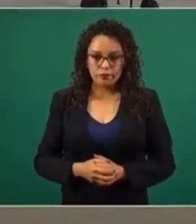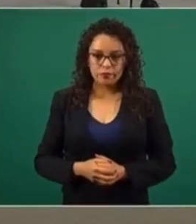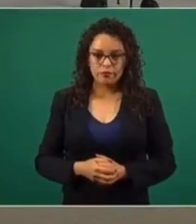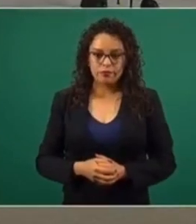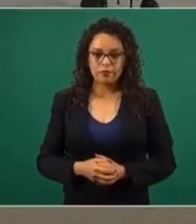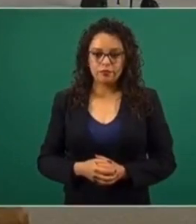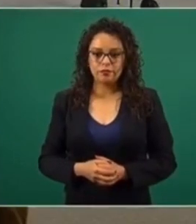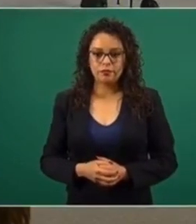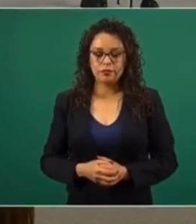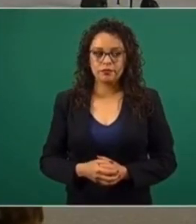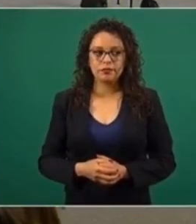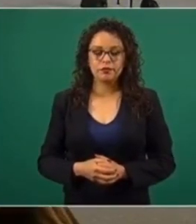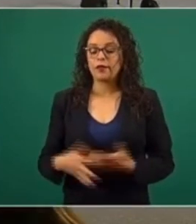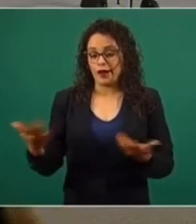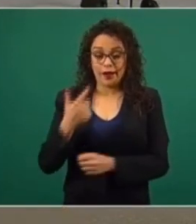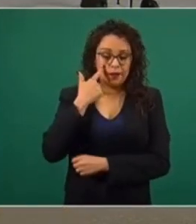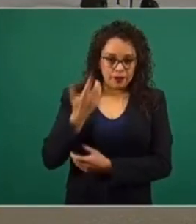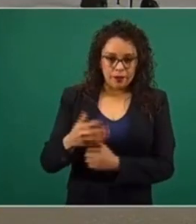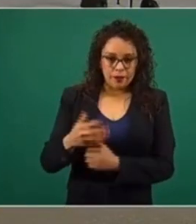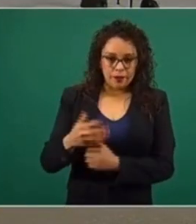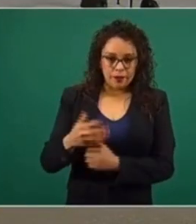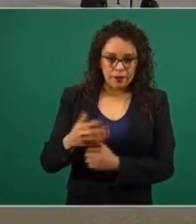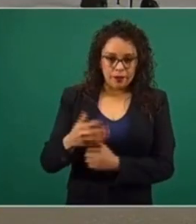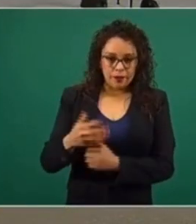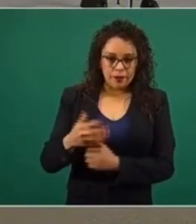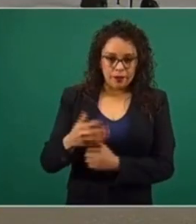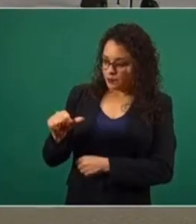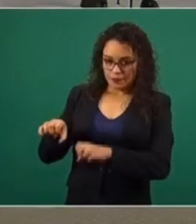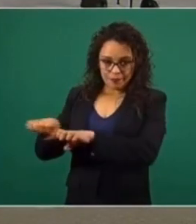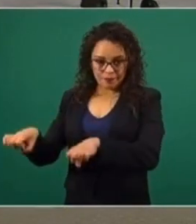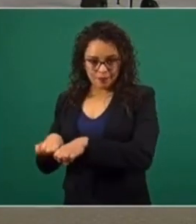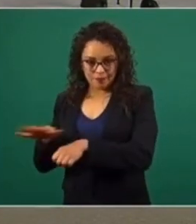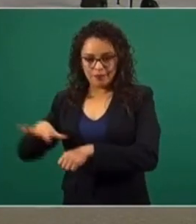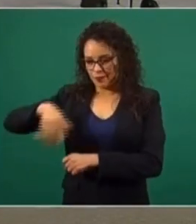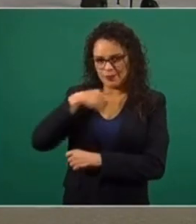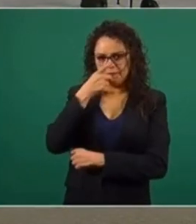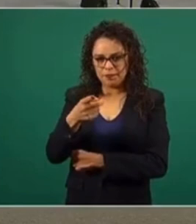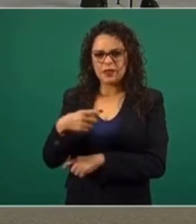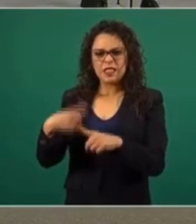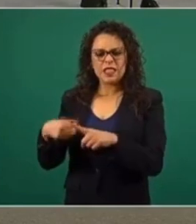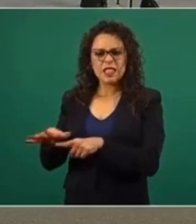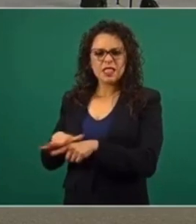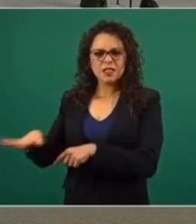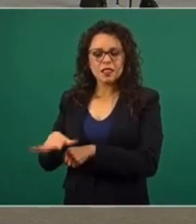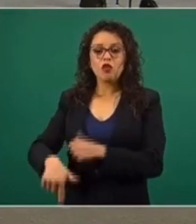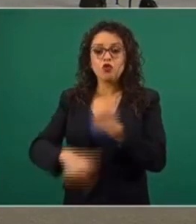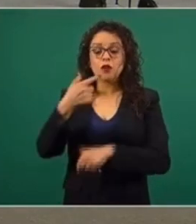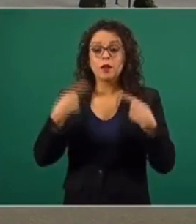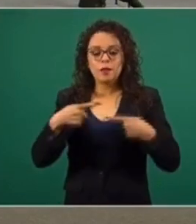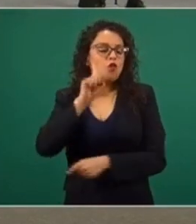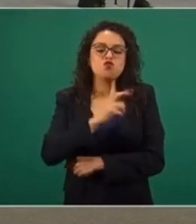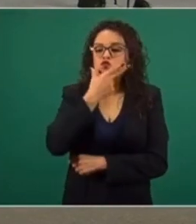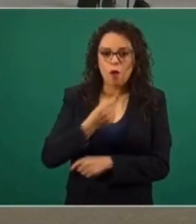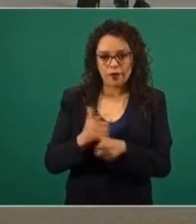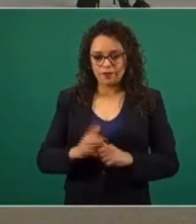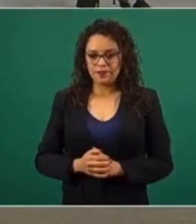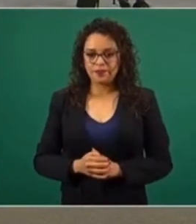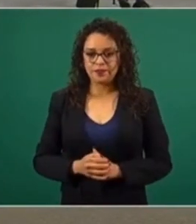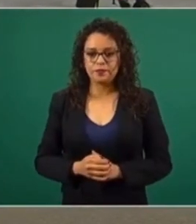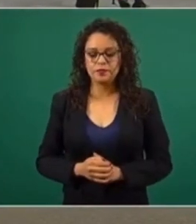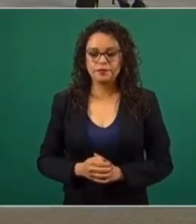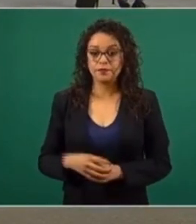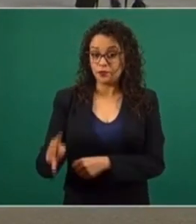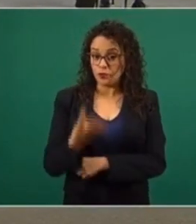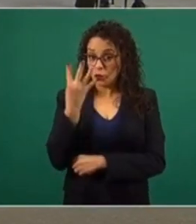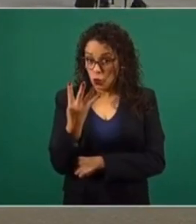La brigada, decía yo, está integrada por 12 personas, mujeres y hombres. Son